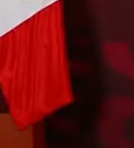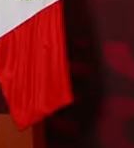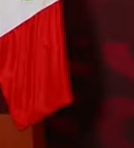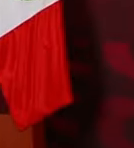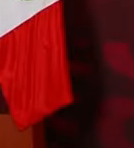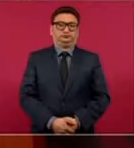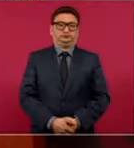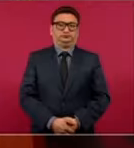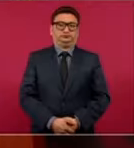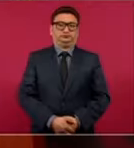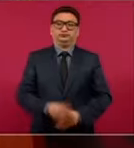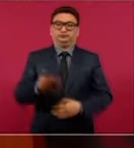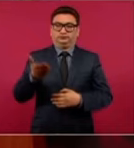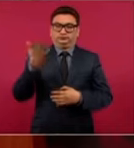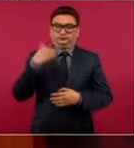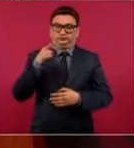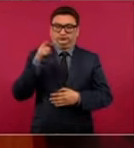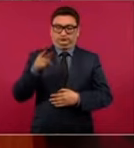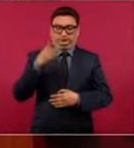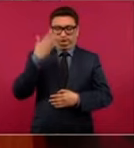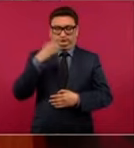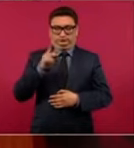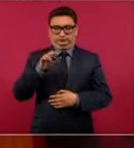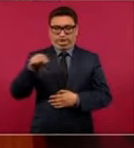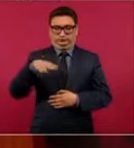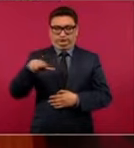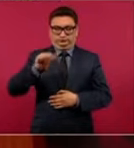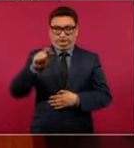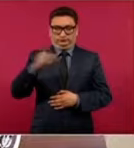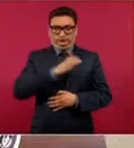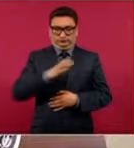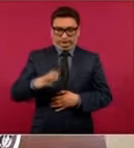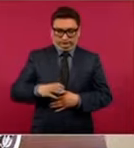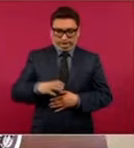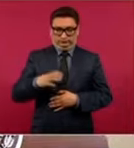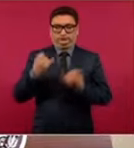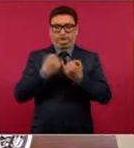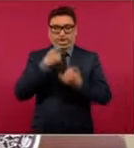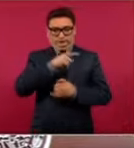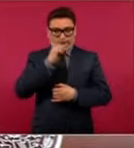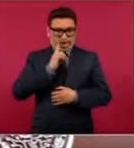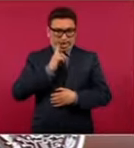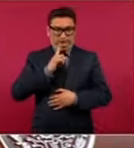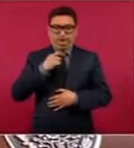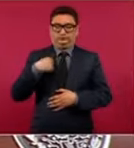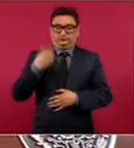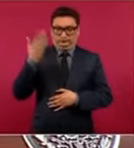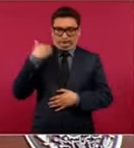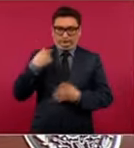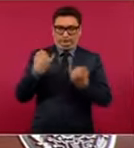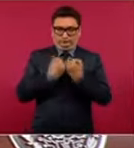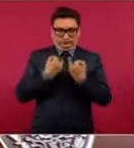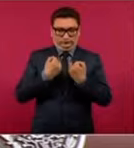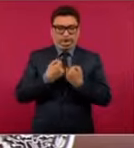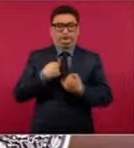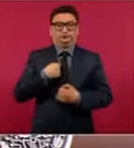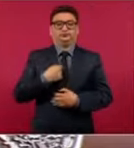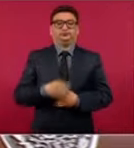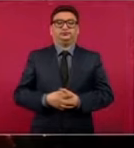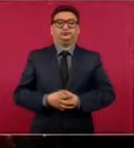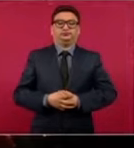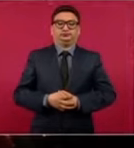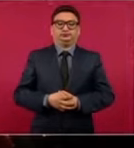también fue candidato y yo fui candidato y termina la